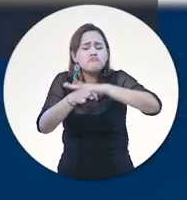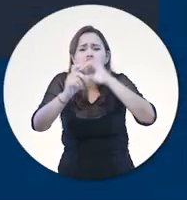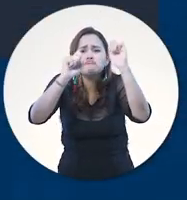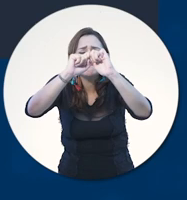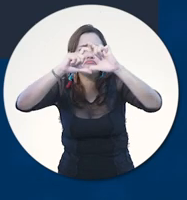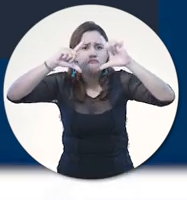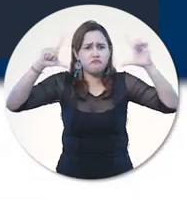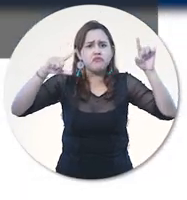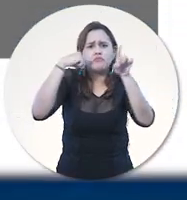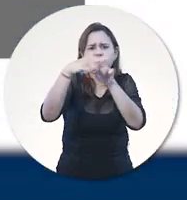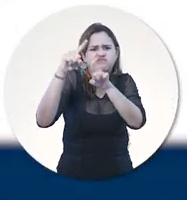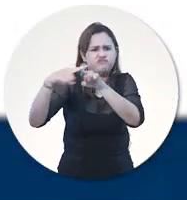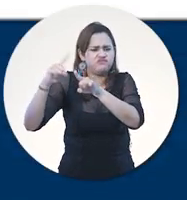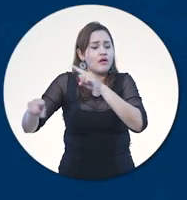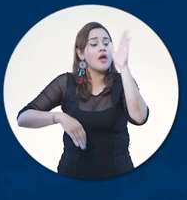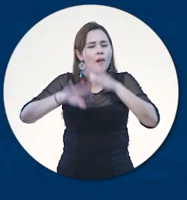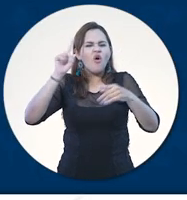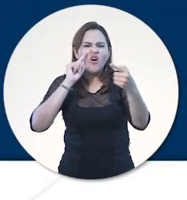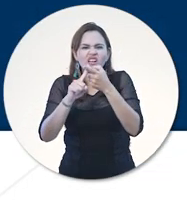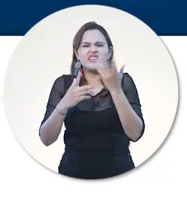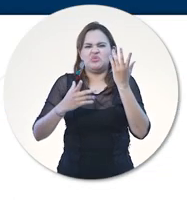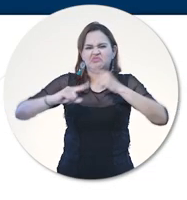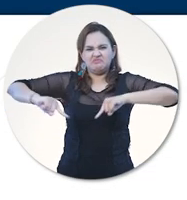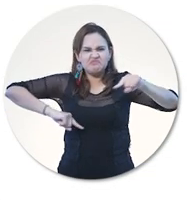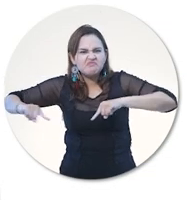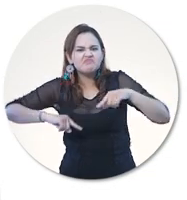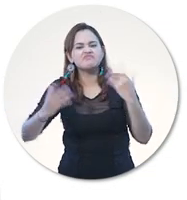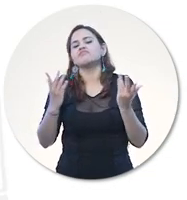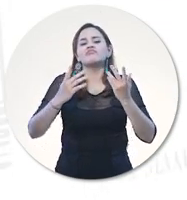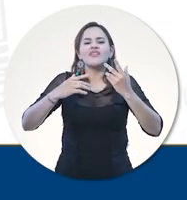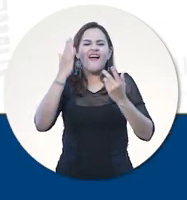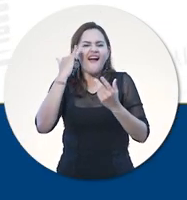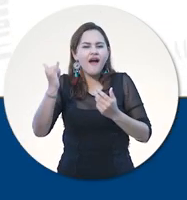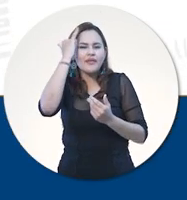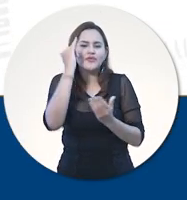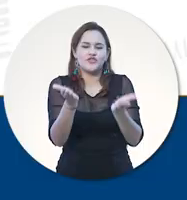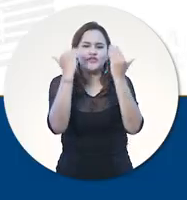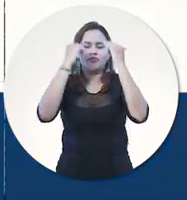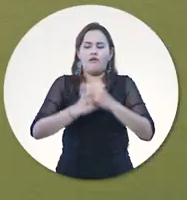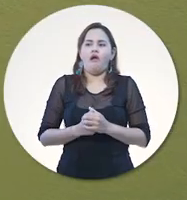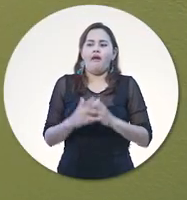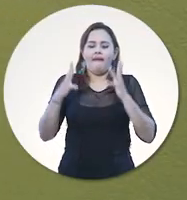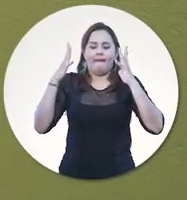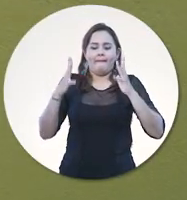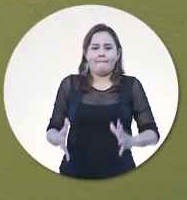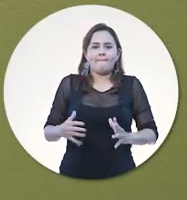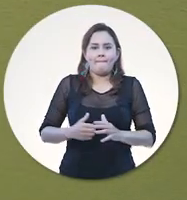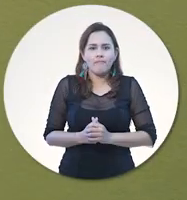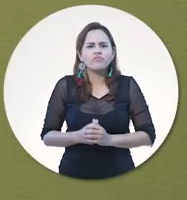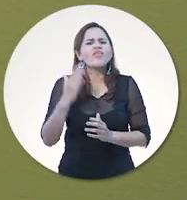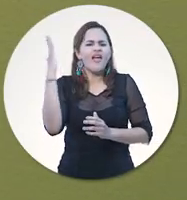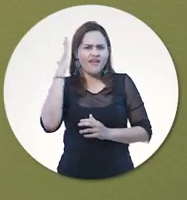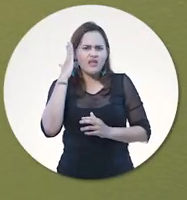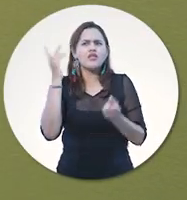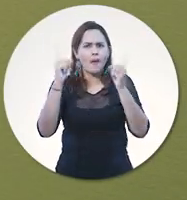a la información y a los diferentes escenarios académicos y administrativos de la universidad. Maestro Gao, también